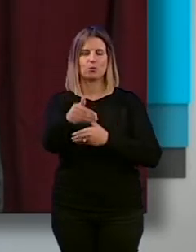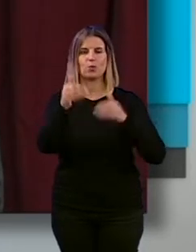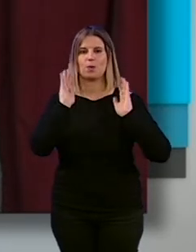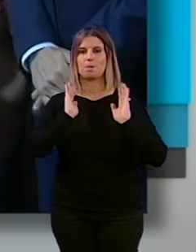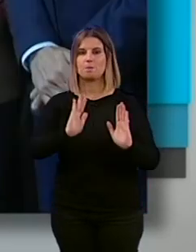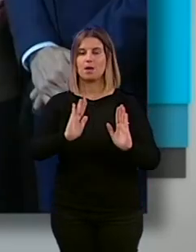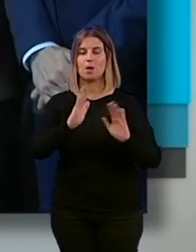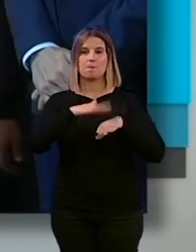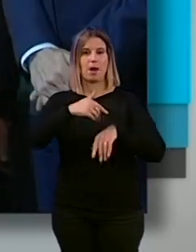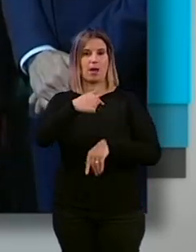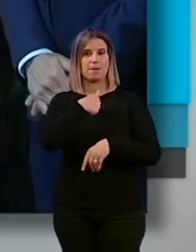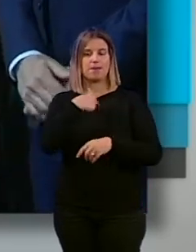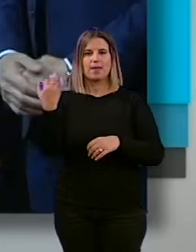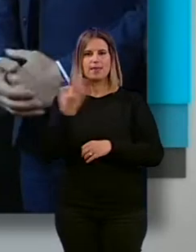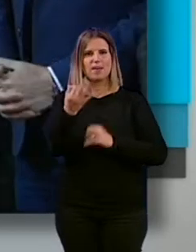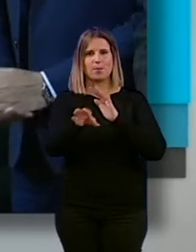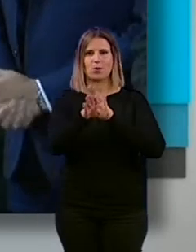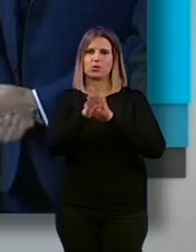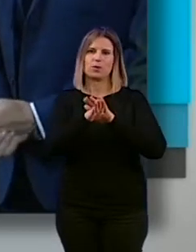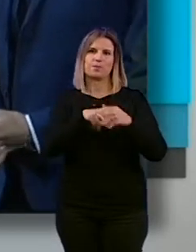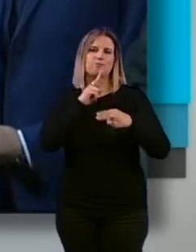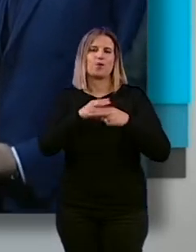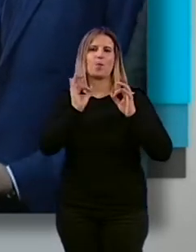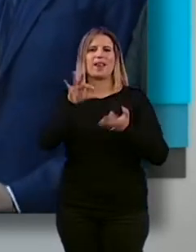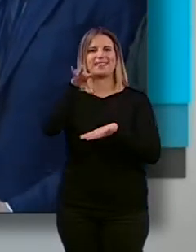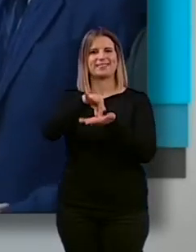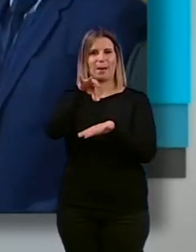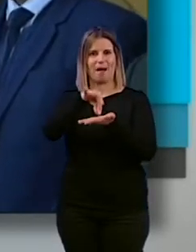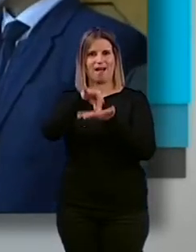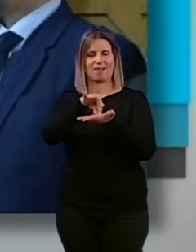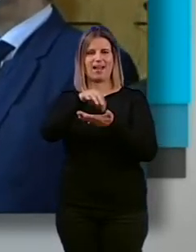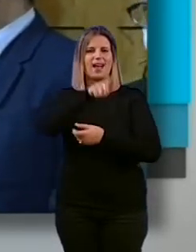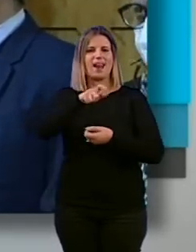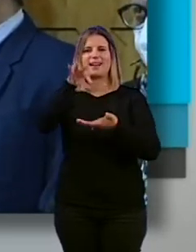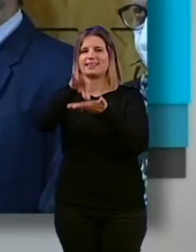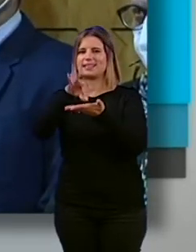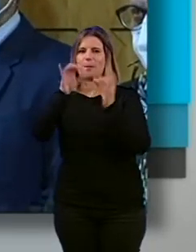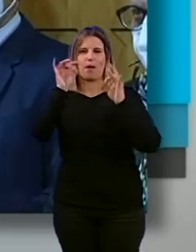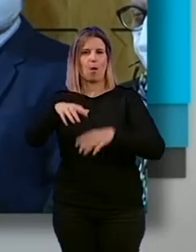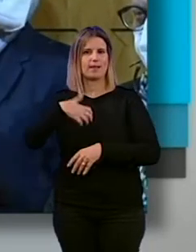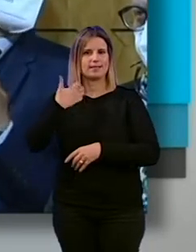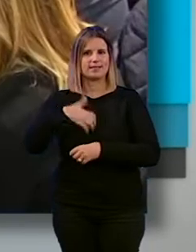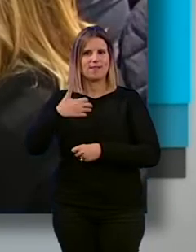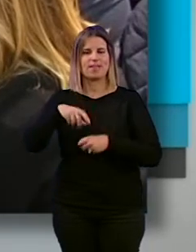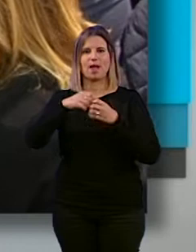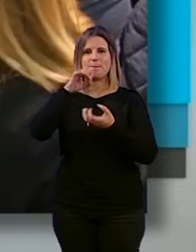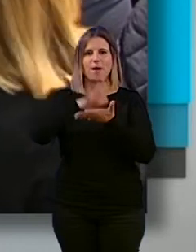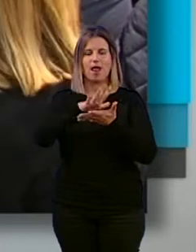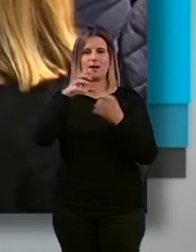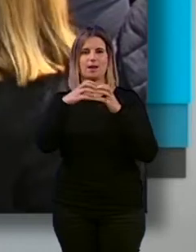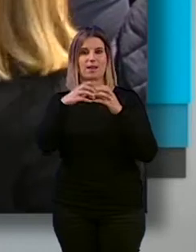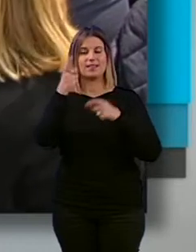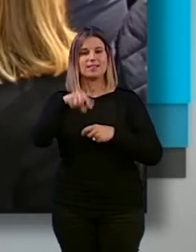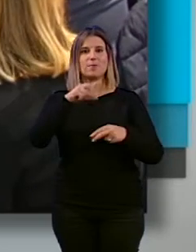para mí debemos de seguir llamándole tapas. La gente va de tapas como va en Sevilla, en Málaga, en Granada. Además, la